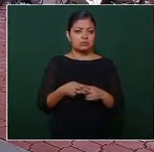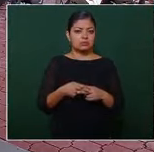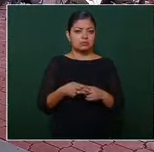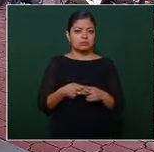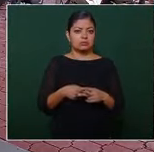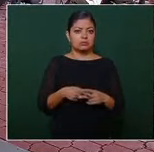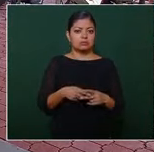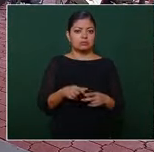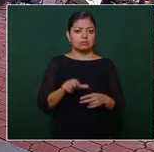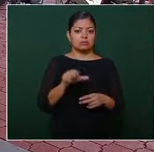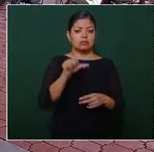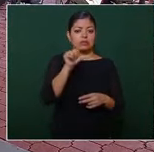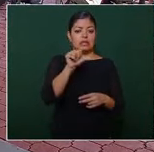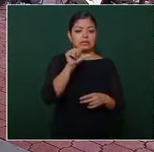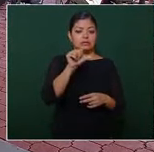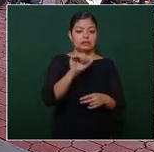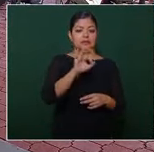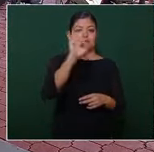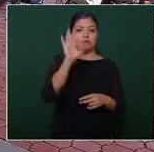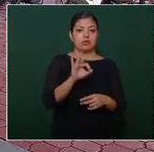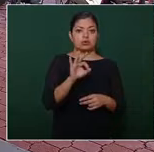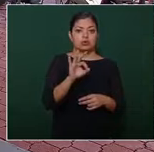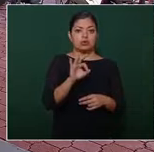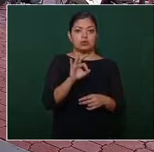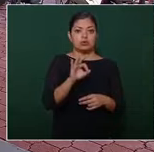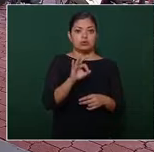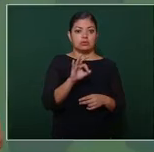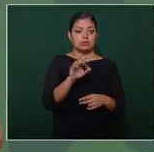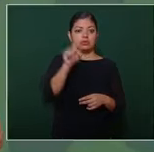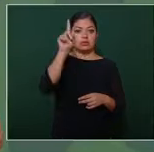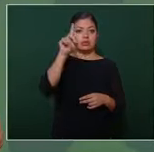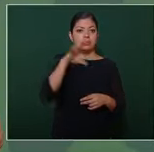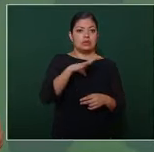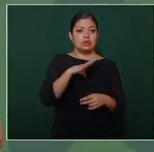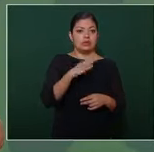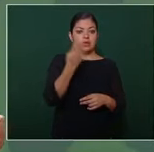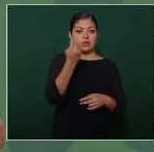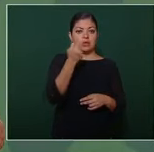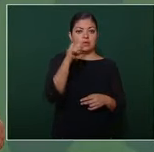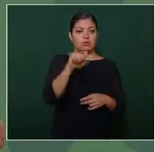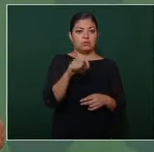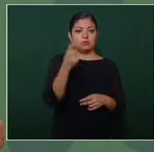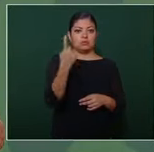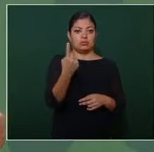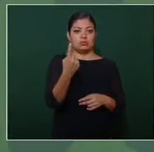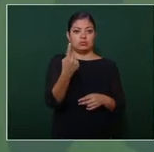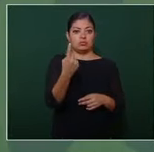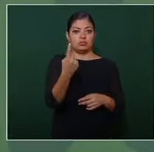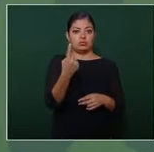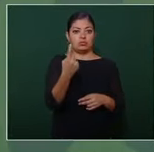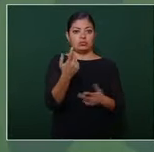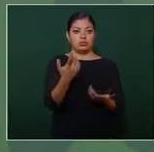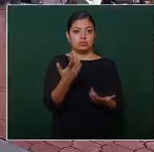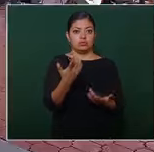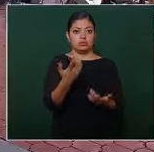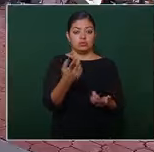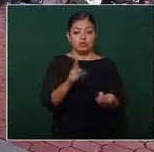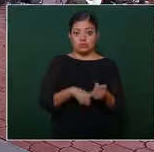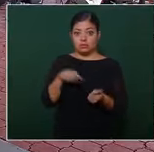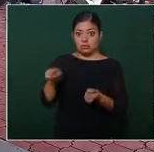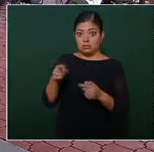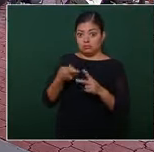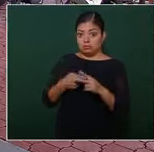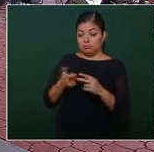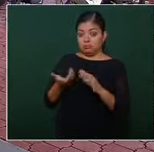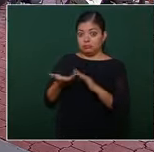16% y ellos tienen 9.1 este ante esta cifra presidente